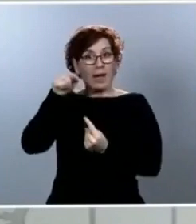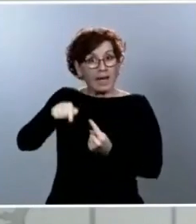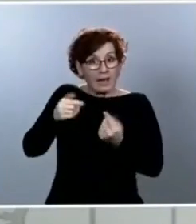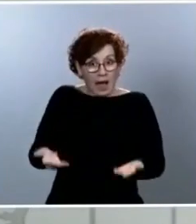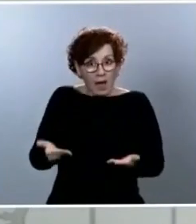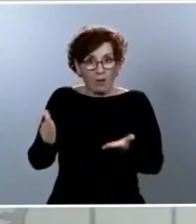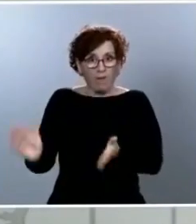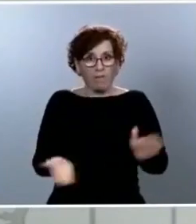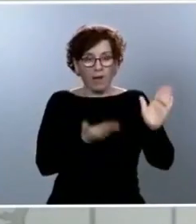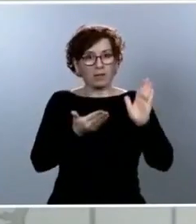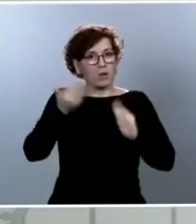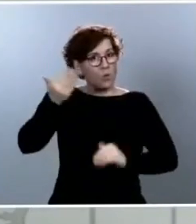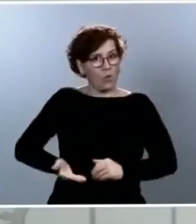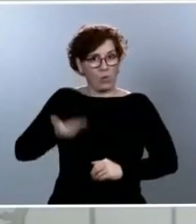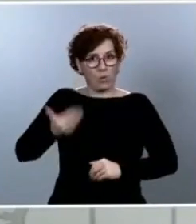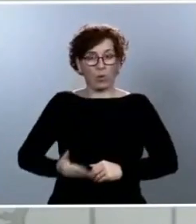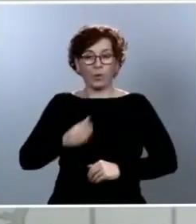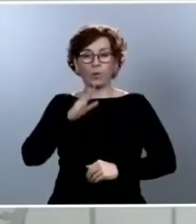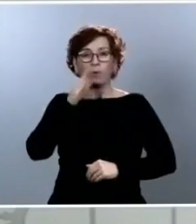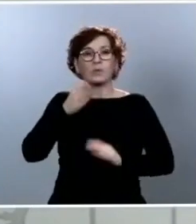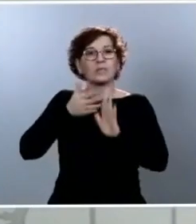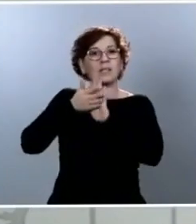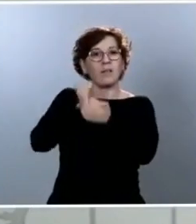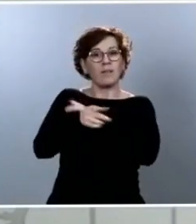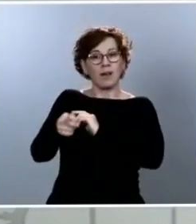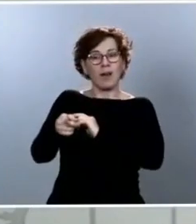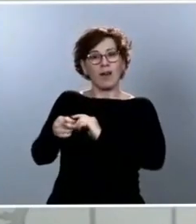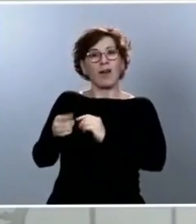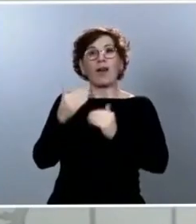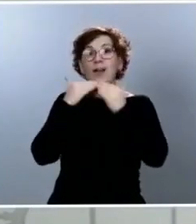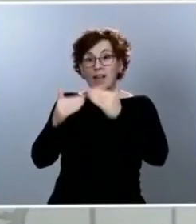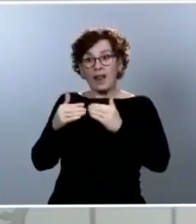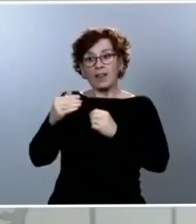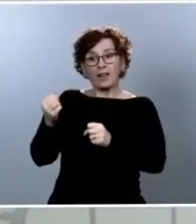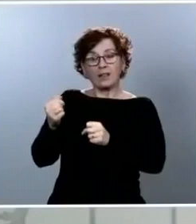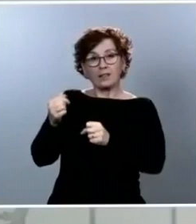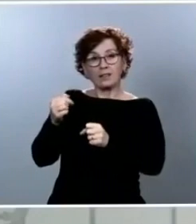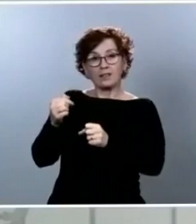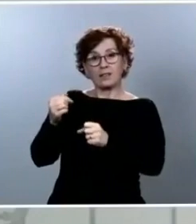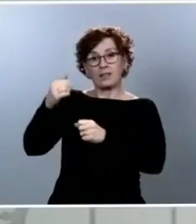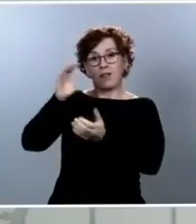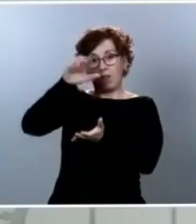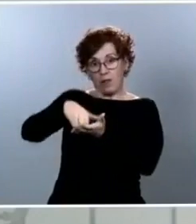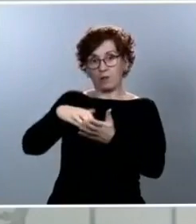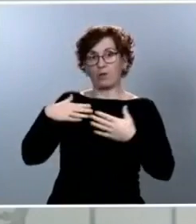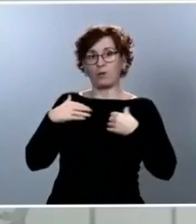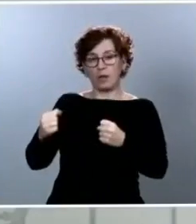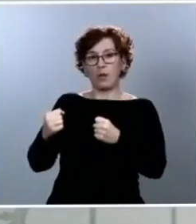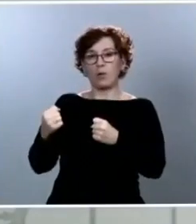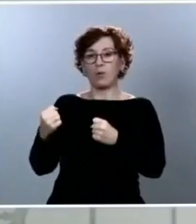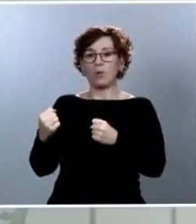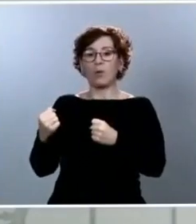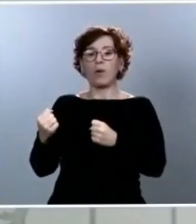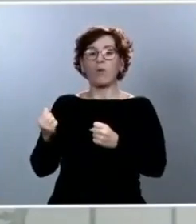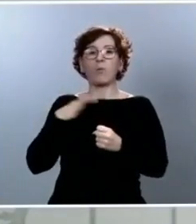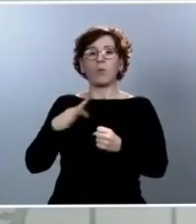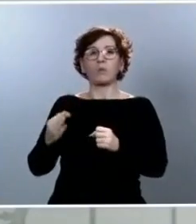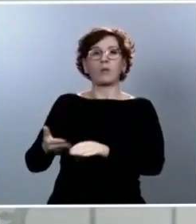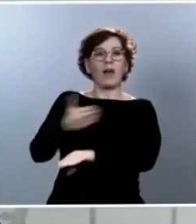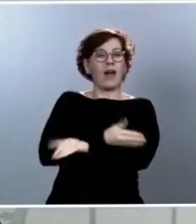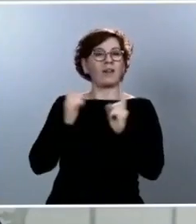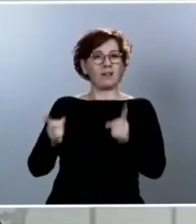porque tenemos que anticipar cuál es la evolución de la epidemia en cada uno de los territorios. En segundo lugar,